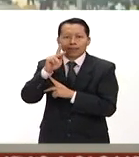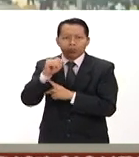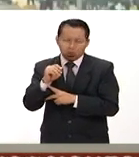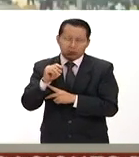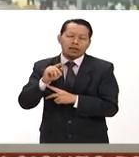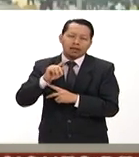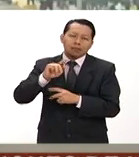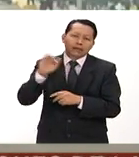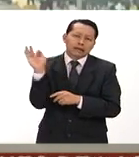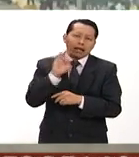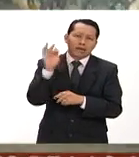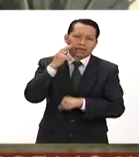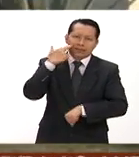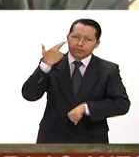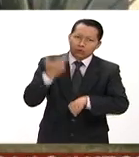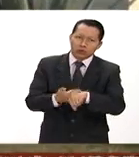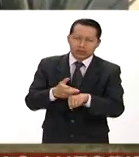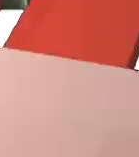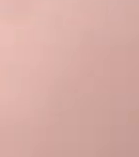emboscada a los militares.